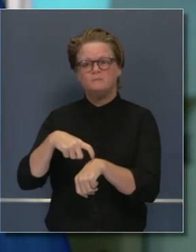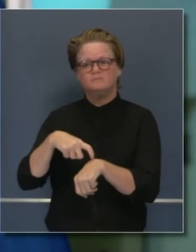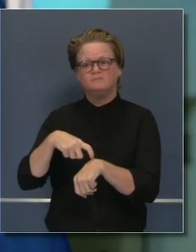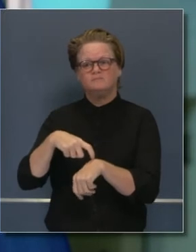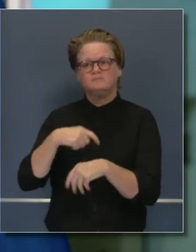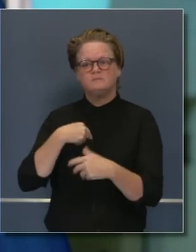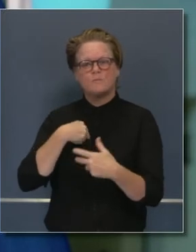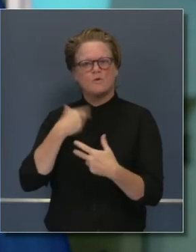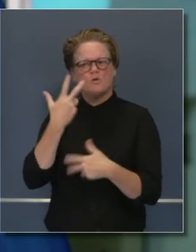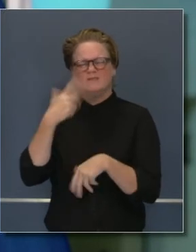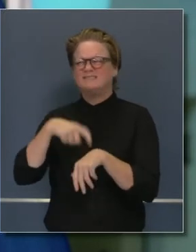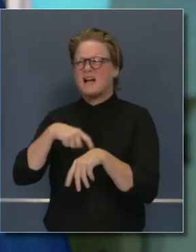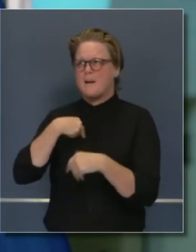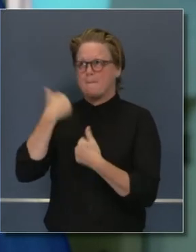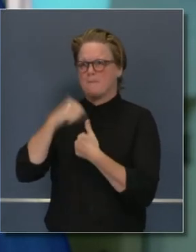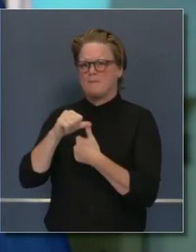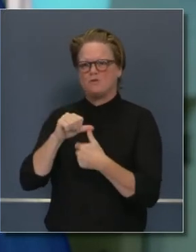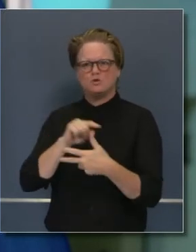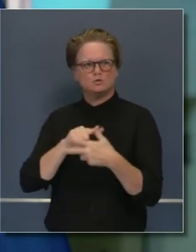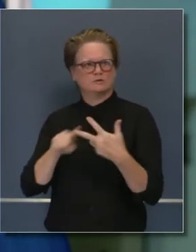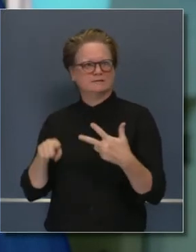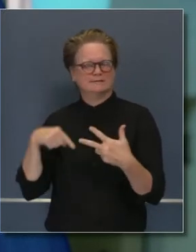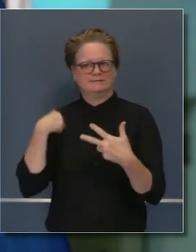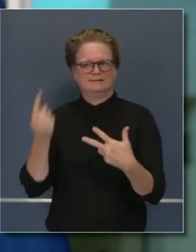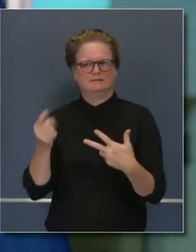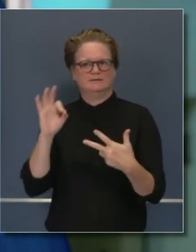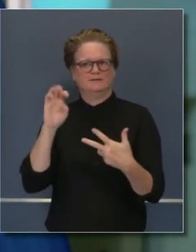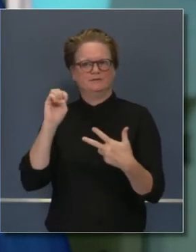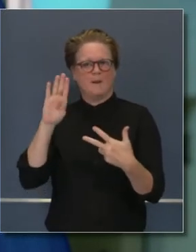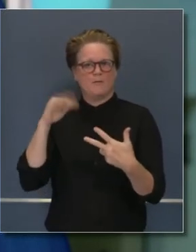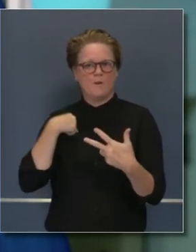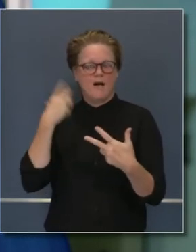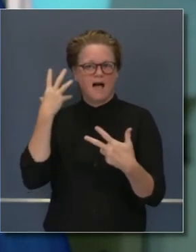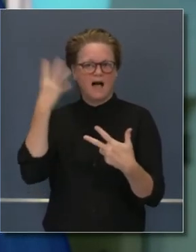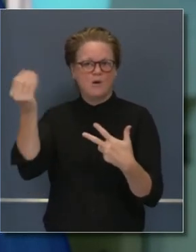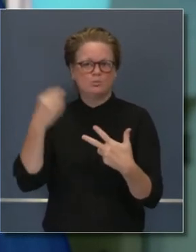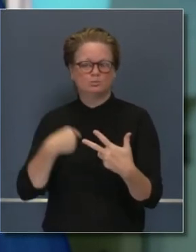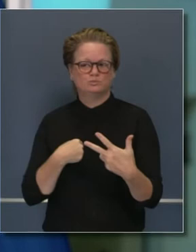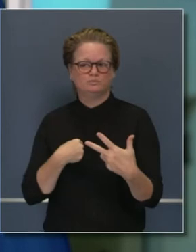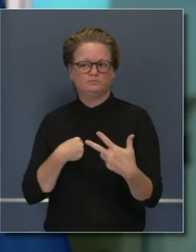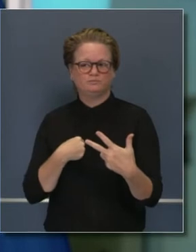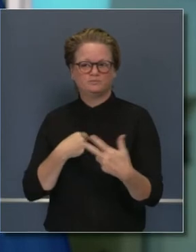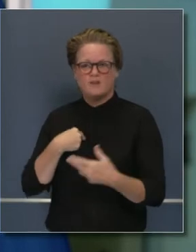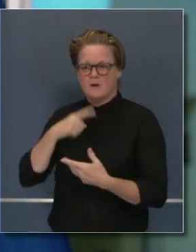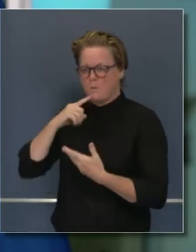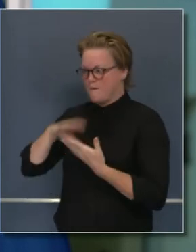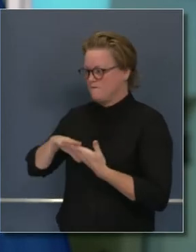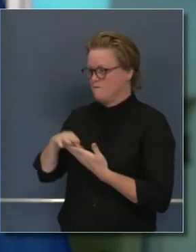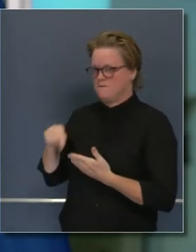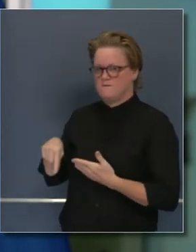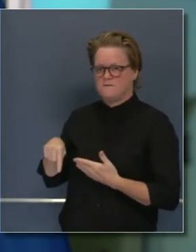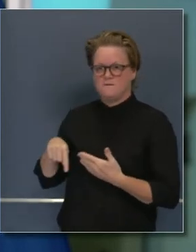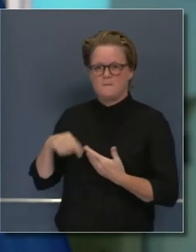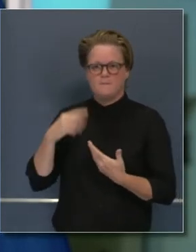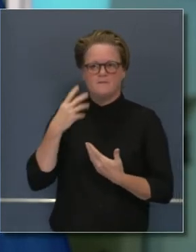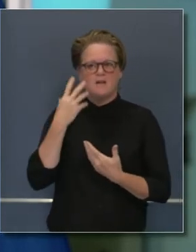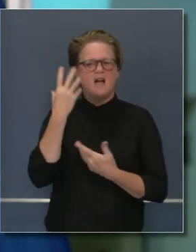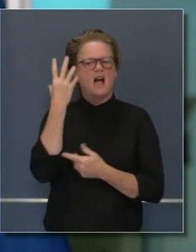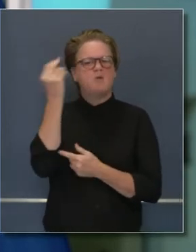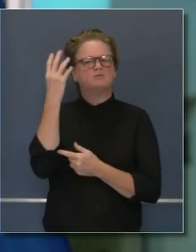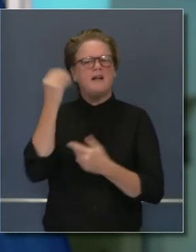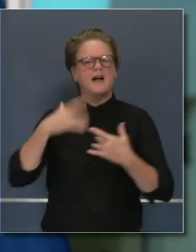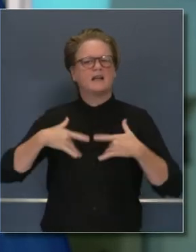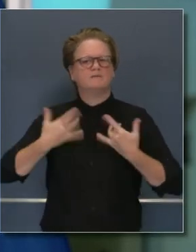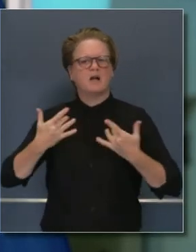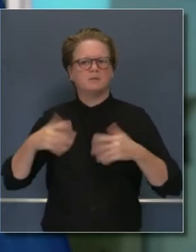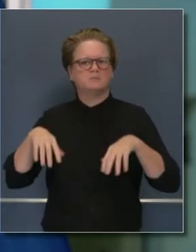Recuerdo todas esas cenas en las que salimos. Han sido tres veces desde febrero que salimos a cenar. Dos veces con mi esposa y yo una vez solo